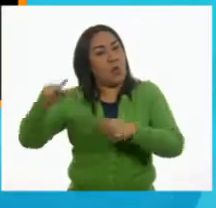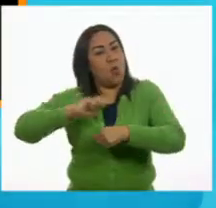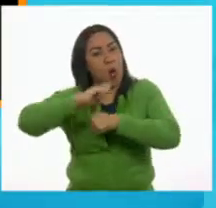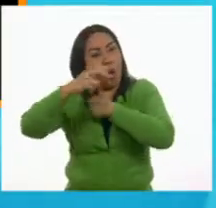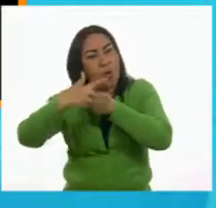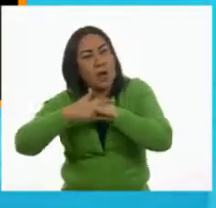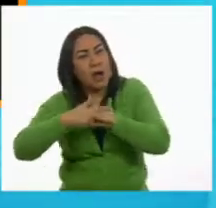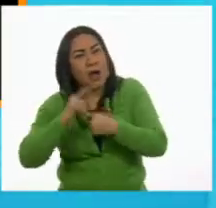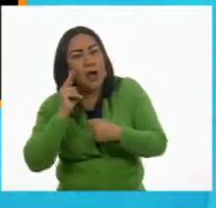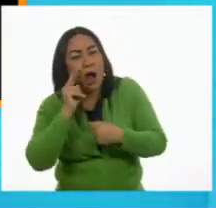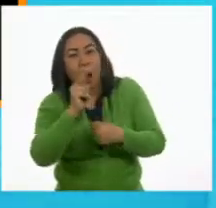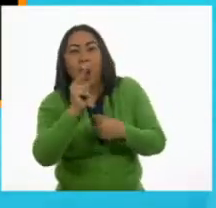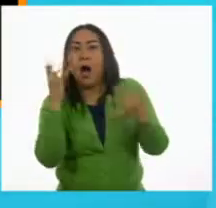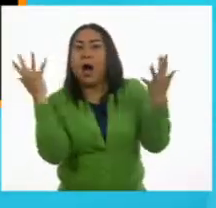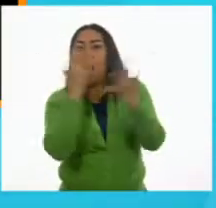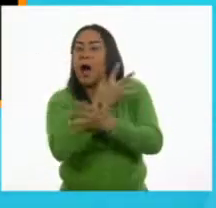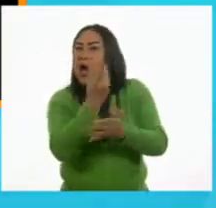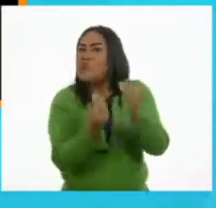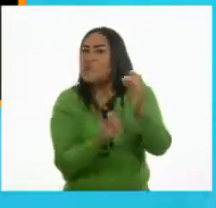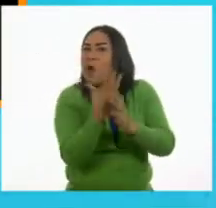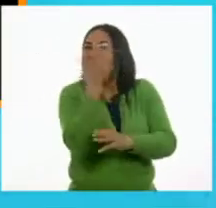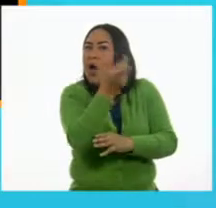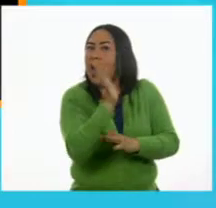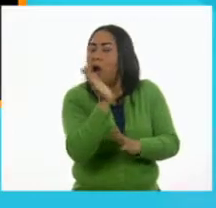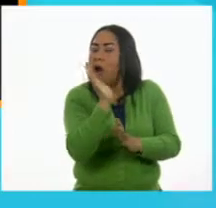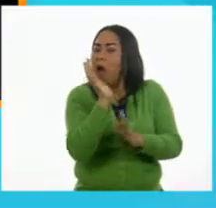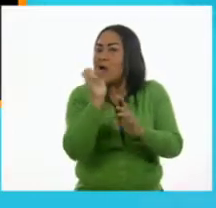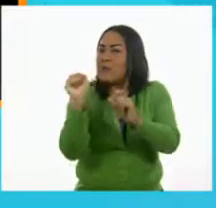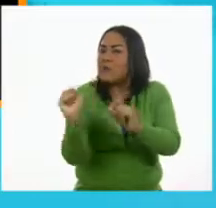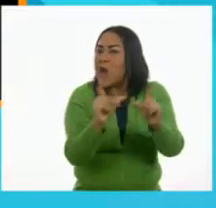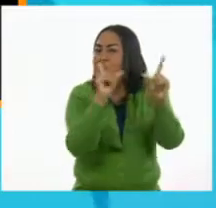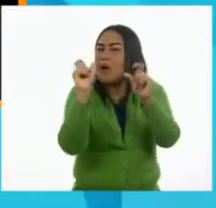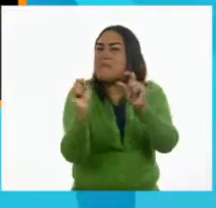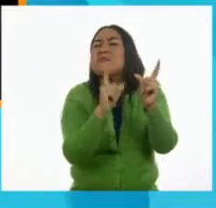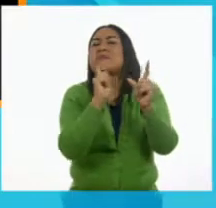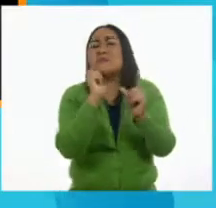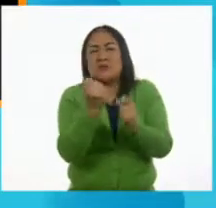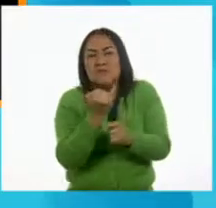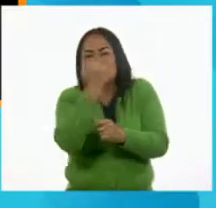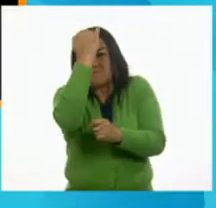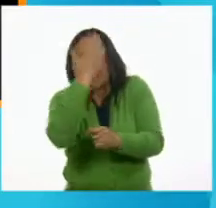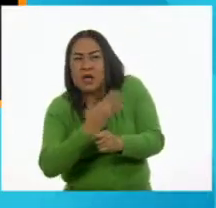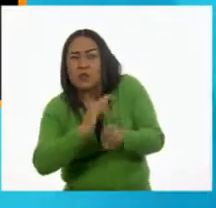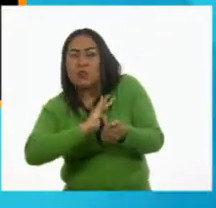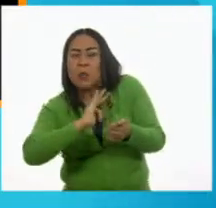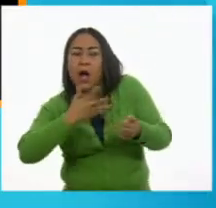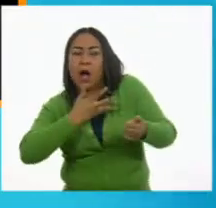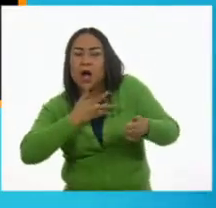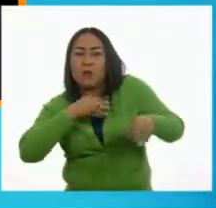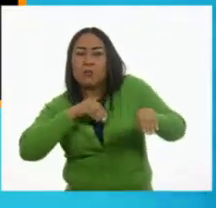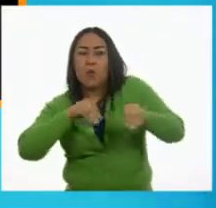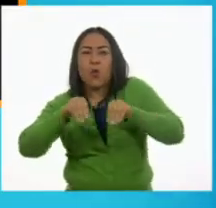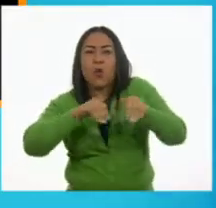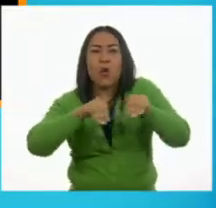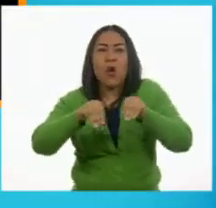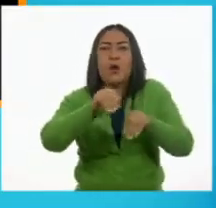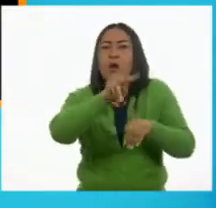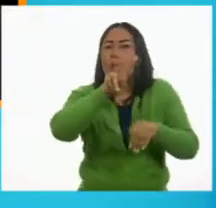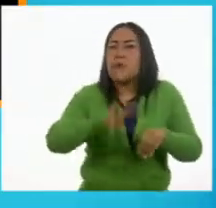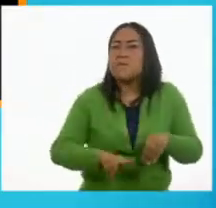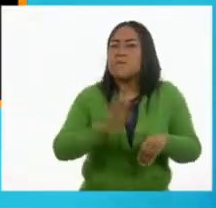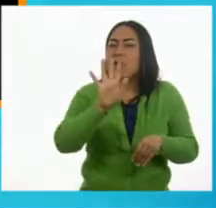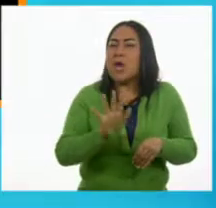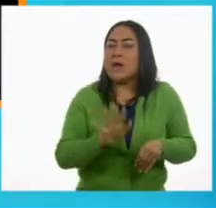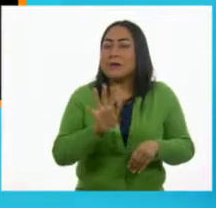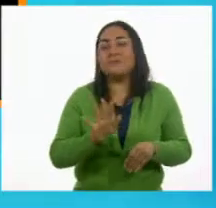comenzó a enterarse de ese curioso aparato que hacía que las imágenes se movieran como si fueran de verdad.